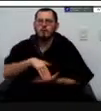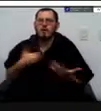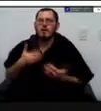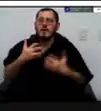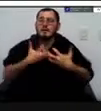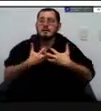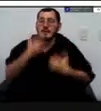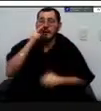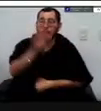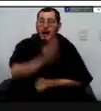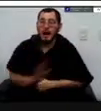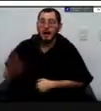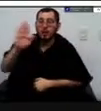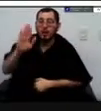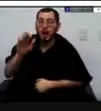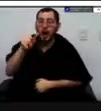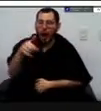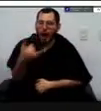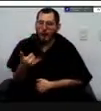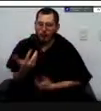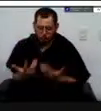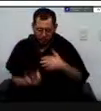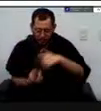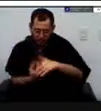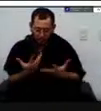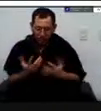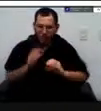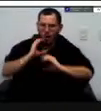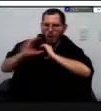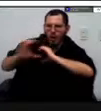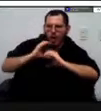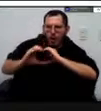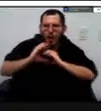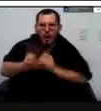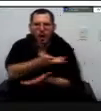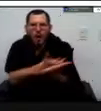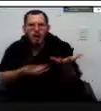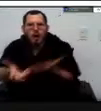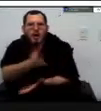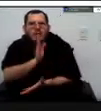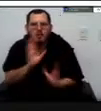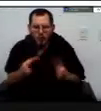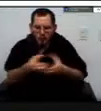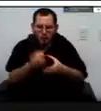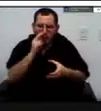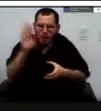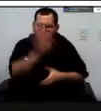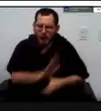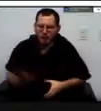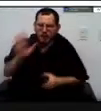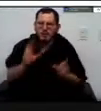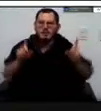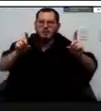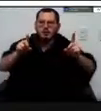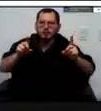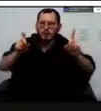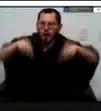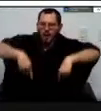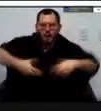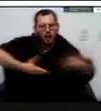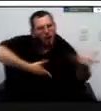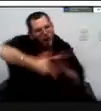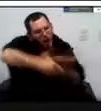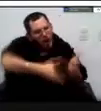a entablar conversaciones directas con la unidad nacional a mediar con los municipios para